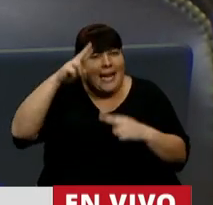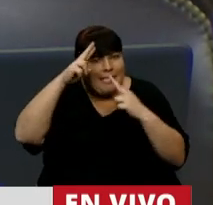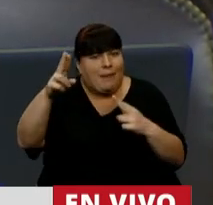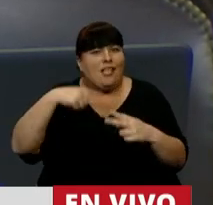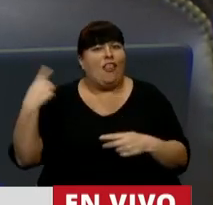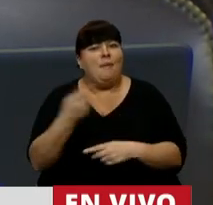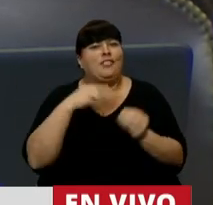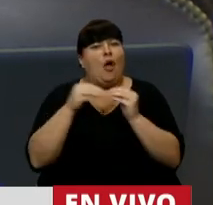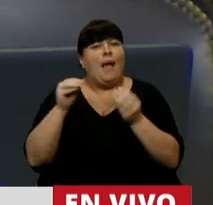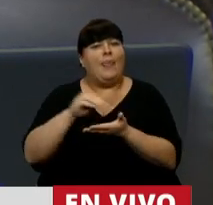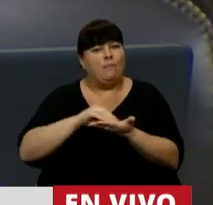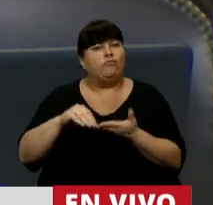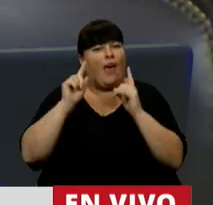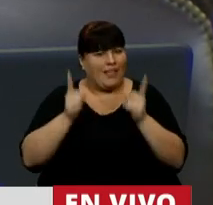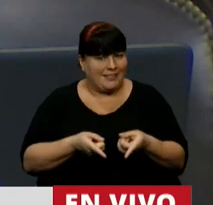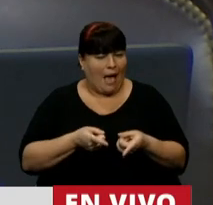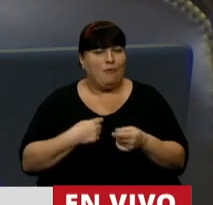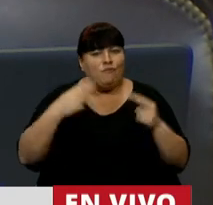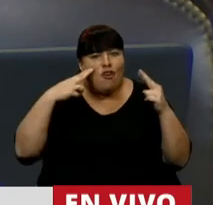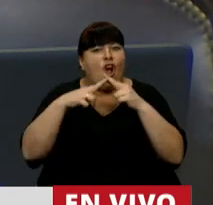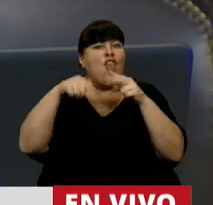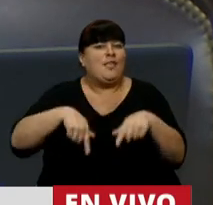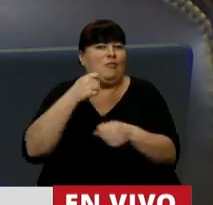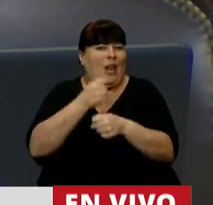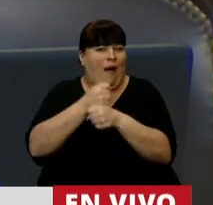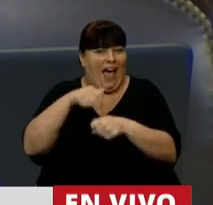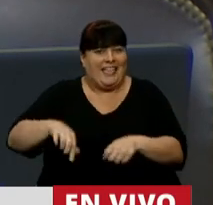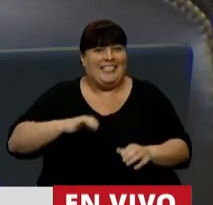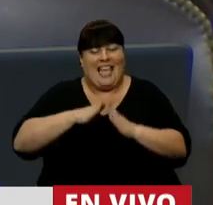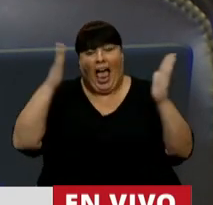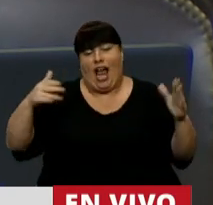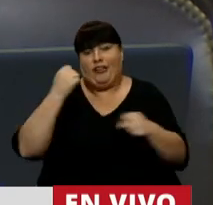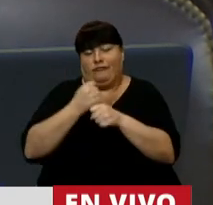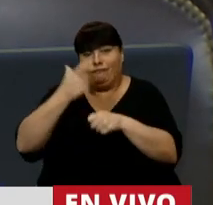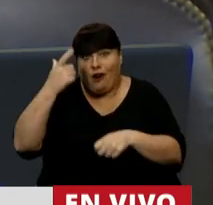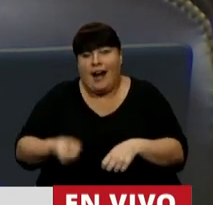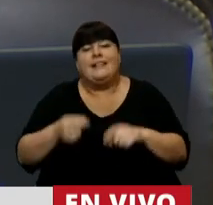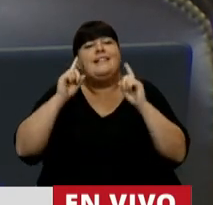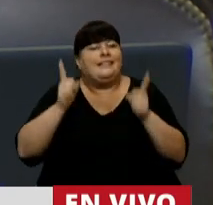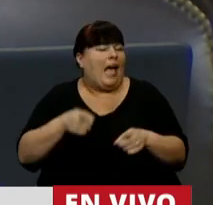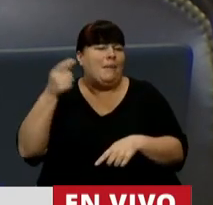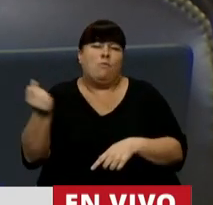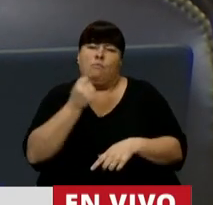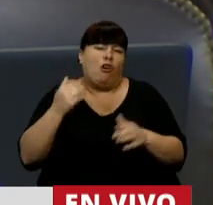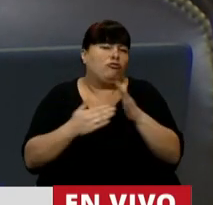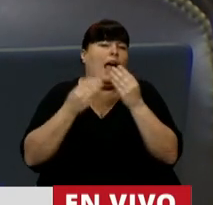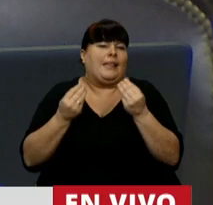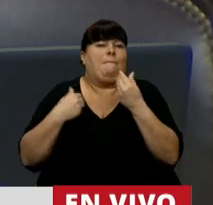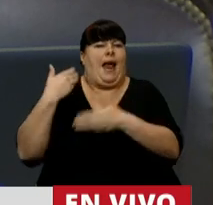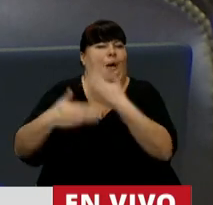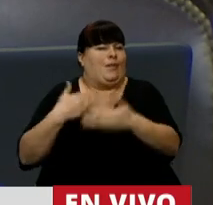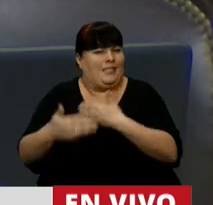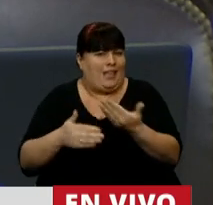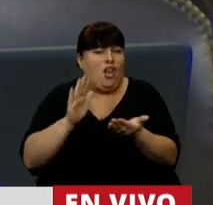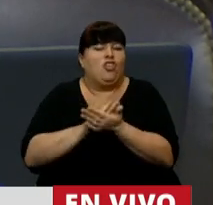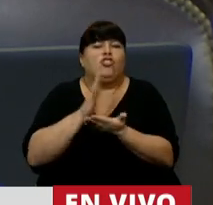por muchas de mis colegas diputadas que nos conocimos en este trabajo de este año arduo, y que también son fundamentales en el avance